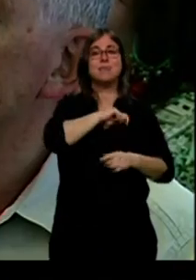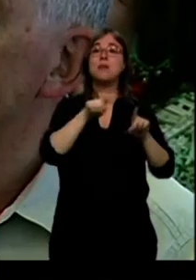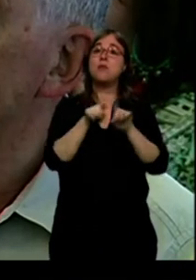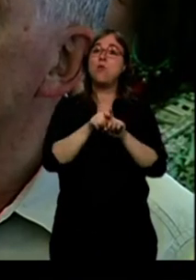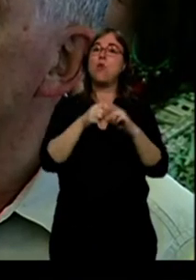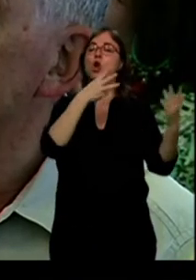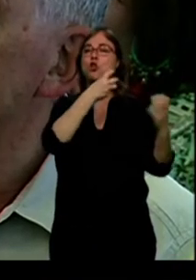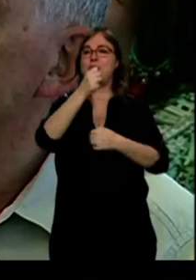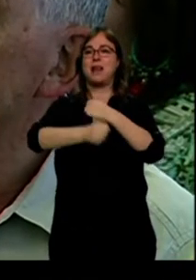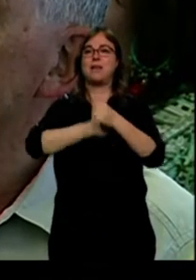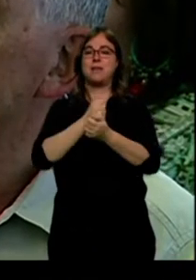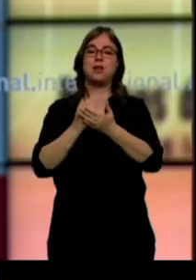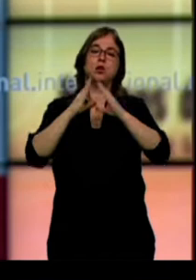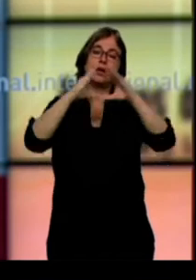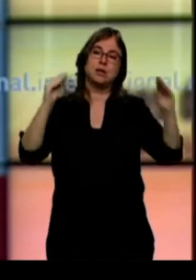estudio salmantino.